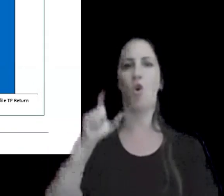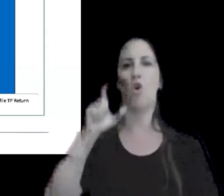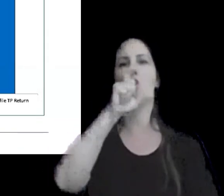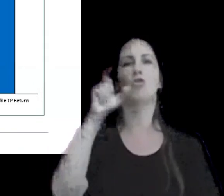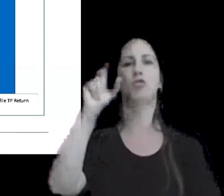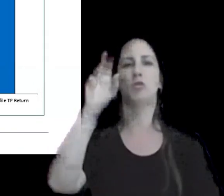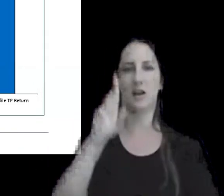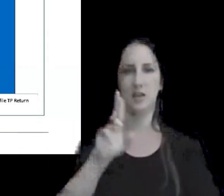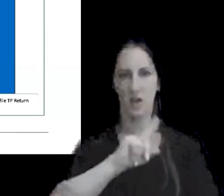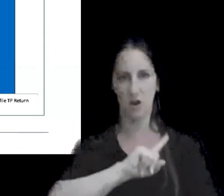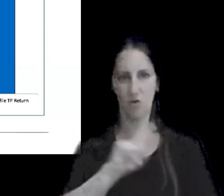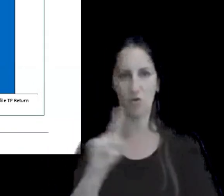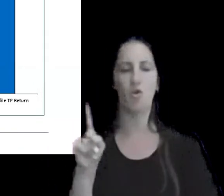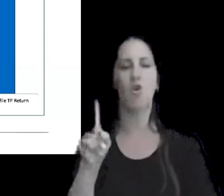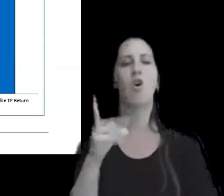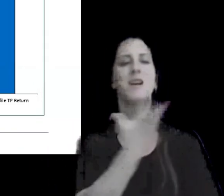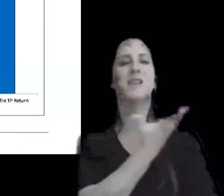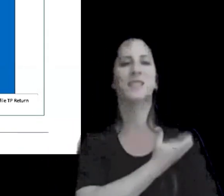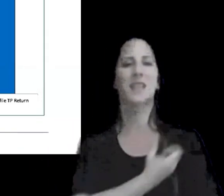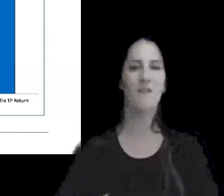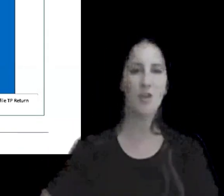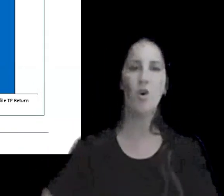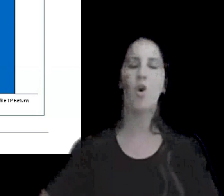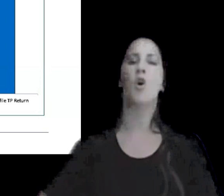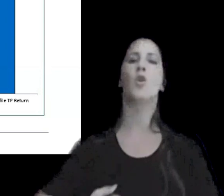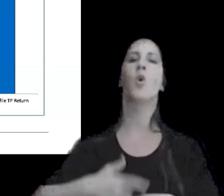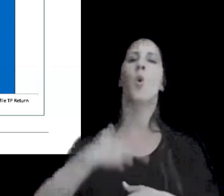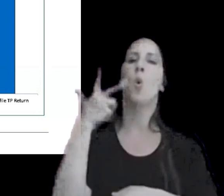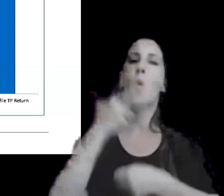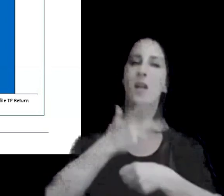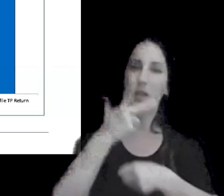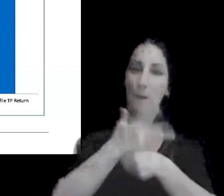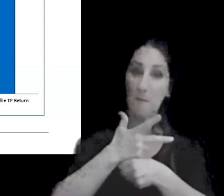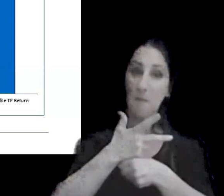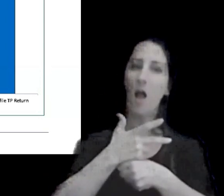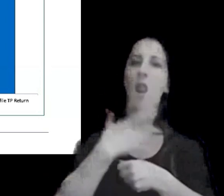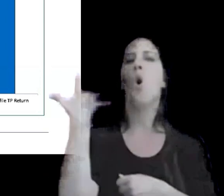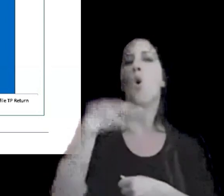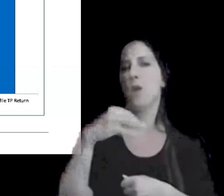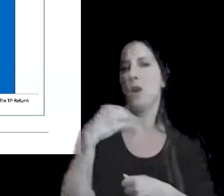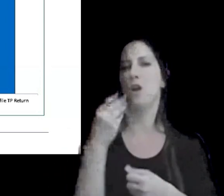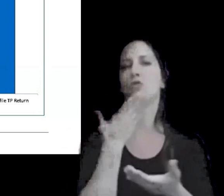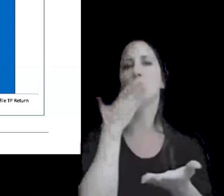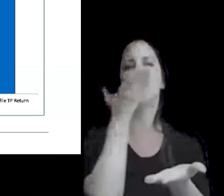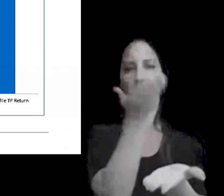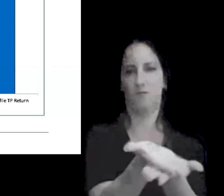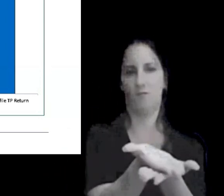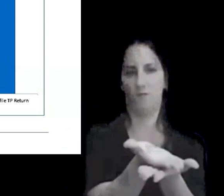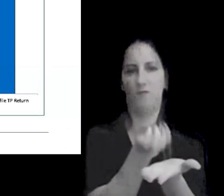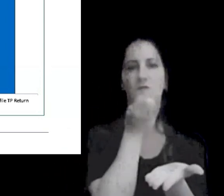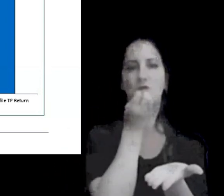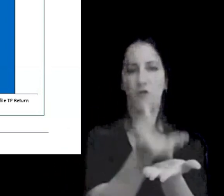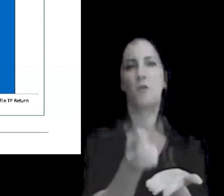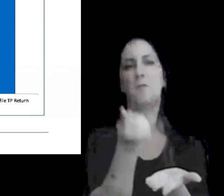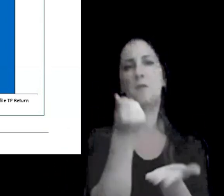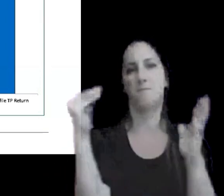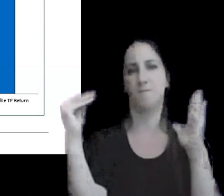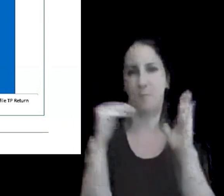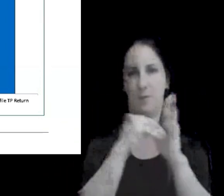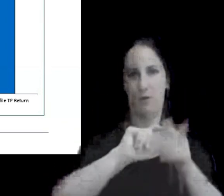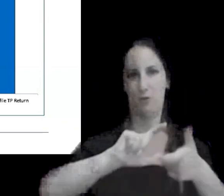El Salvador y Guatemala tienen obligación de presentar el informe de precio de transferencia